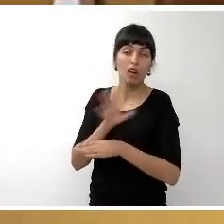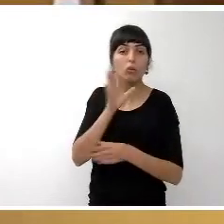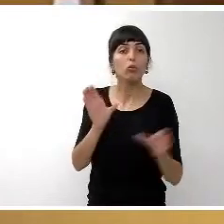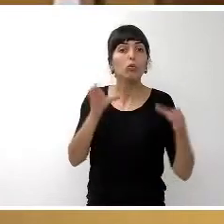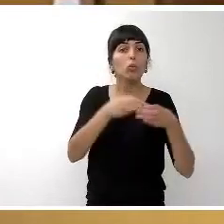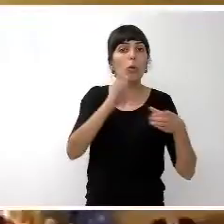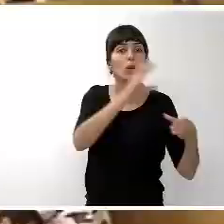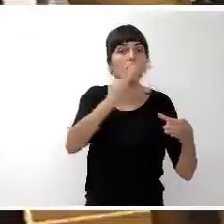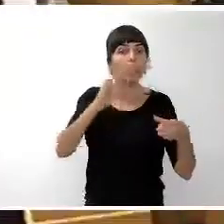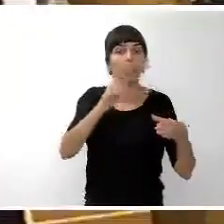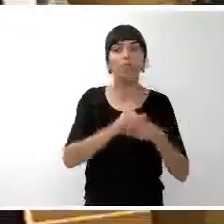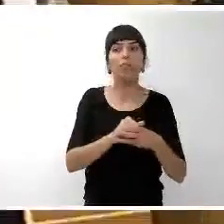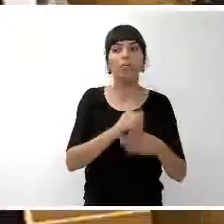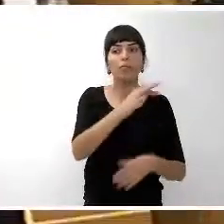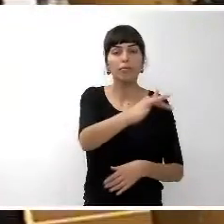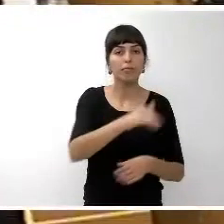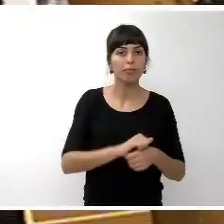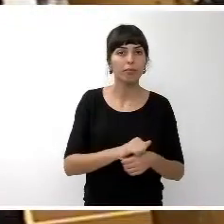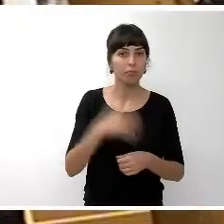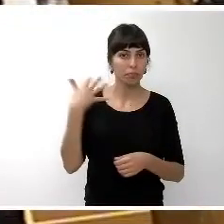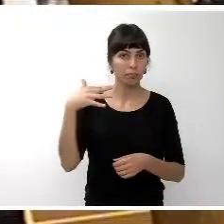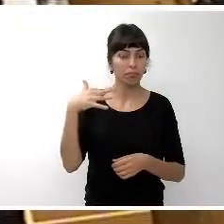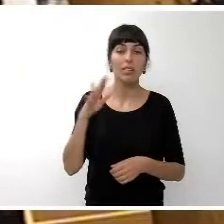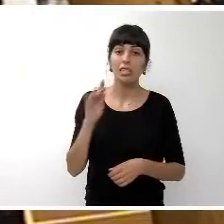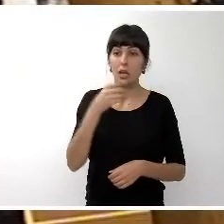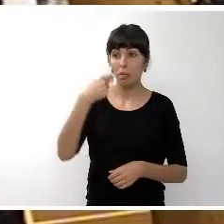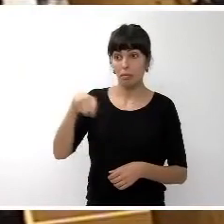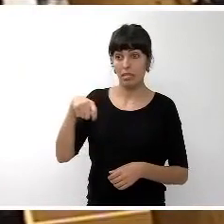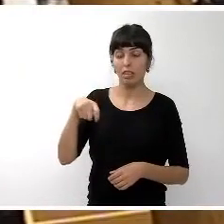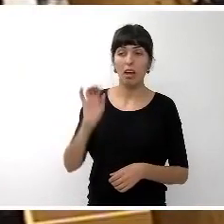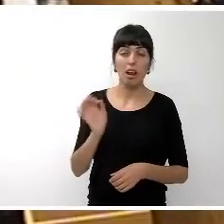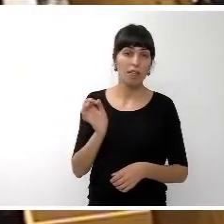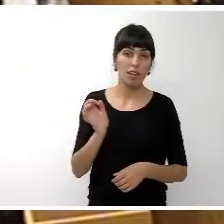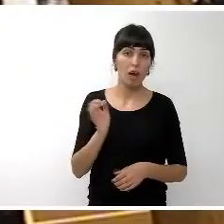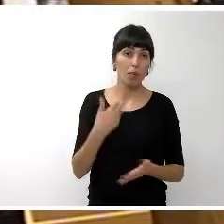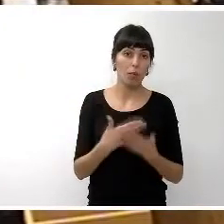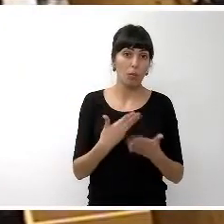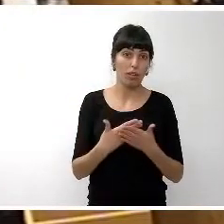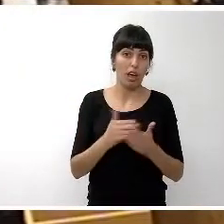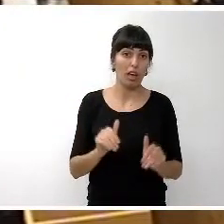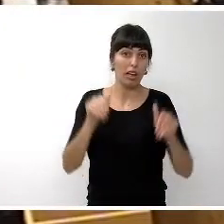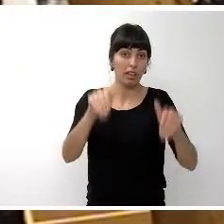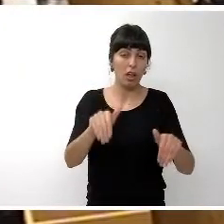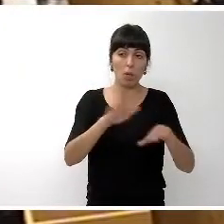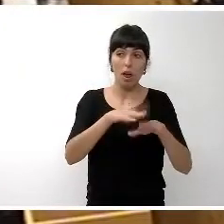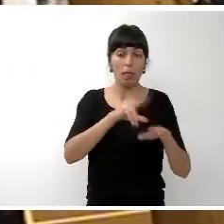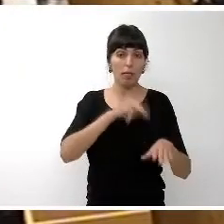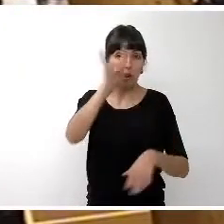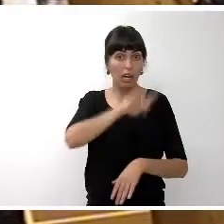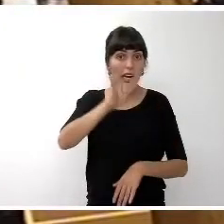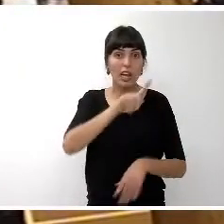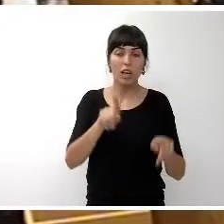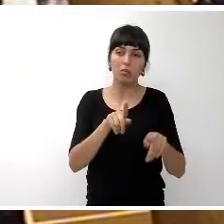Sí, presidente. La verdad es que las propuestas de candidaturas a premios canarias suelen salir por